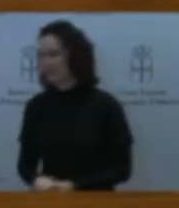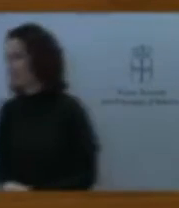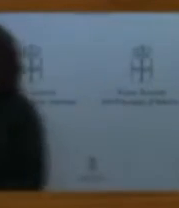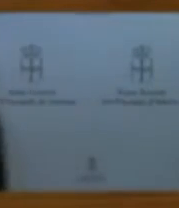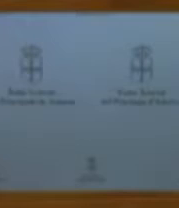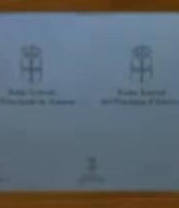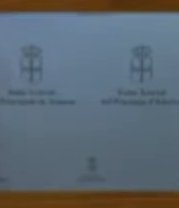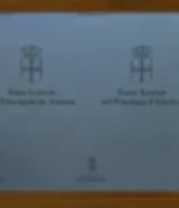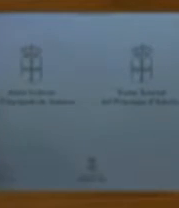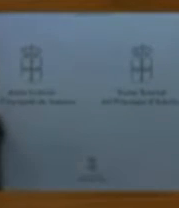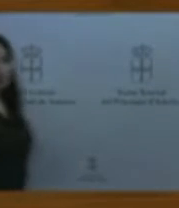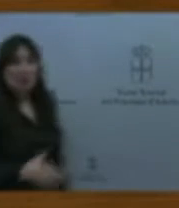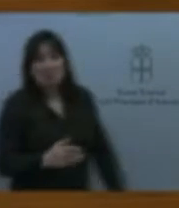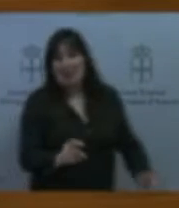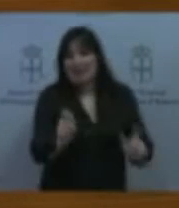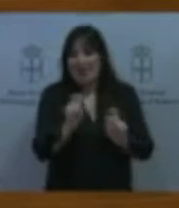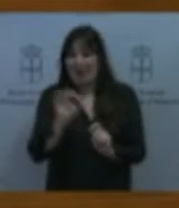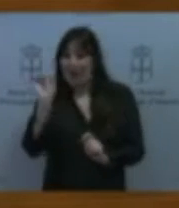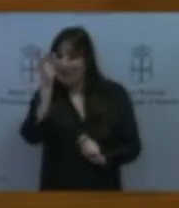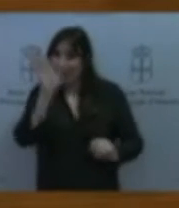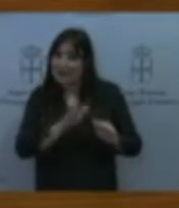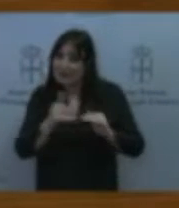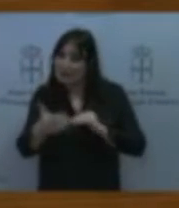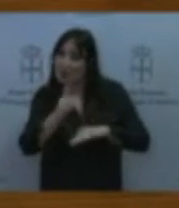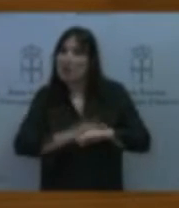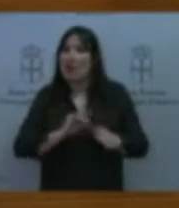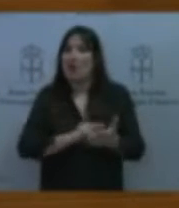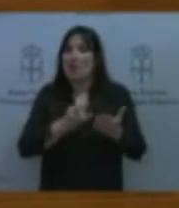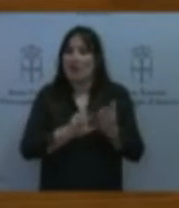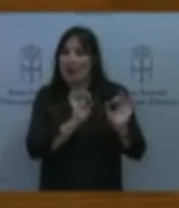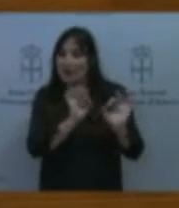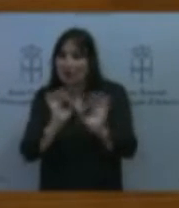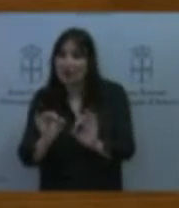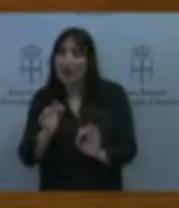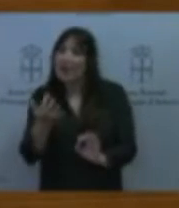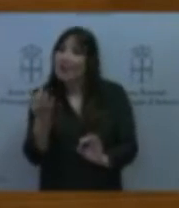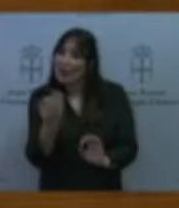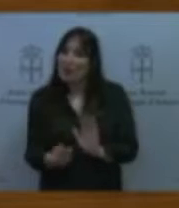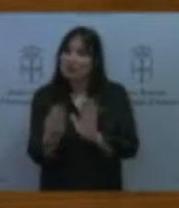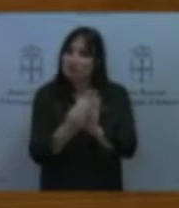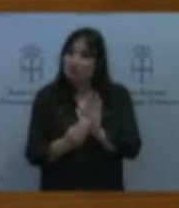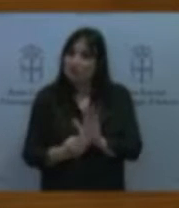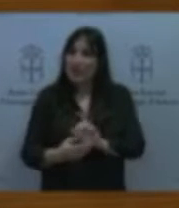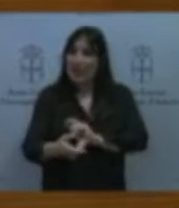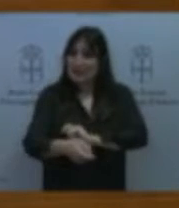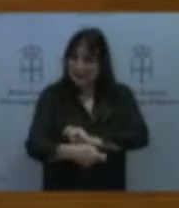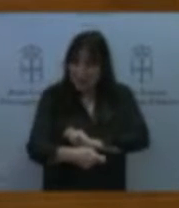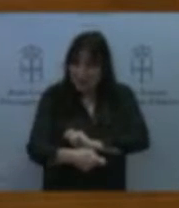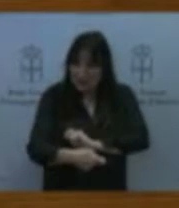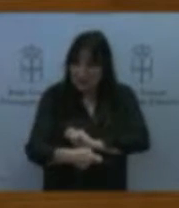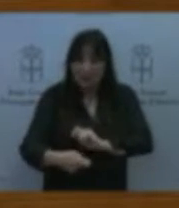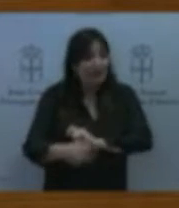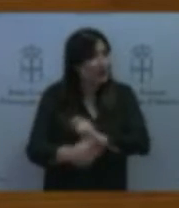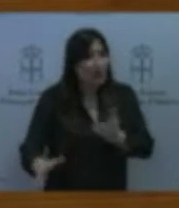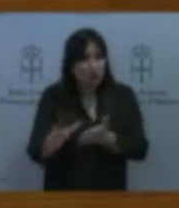en la planificación donde deben recogerse las estrategias, todas las estrategias posibles y todos los